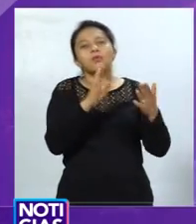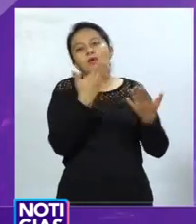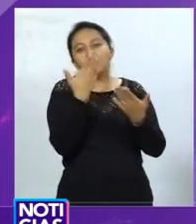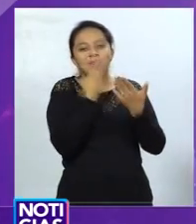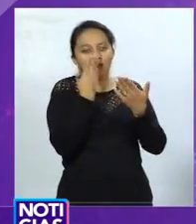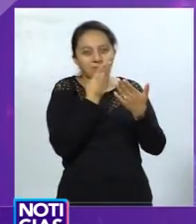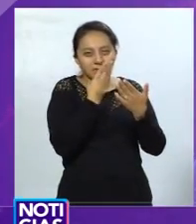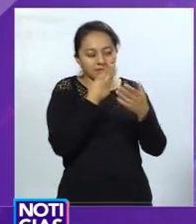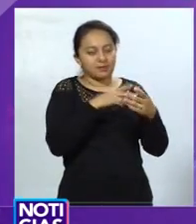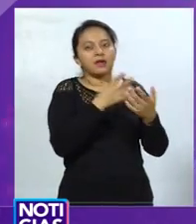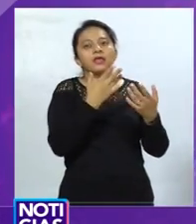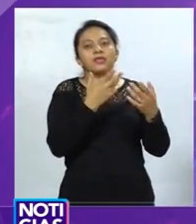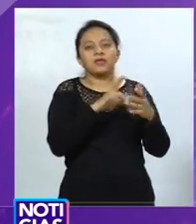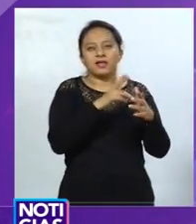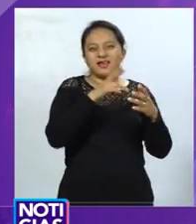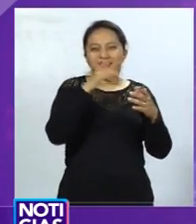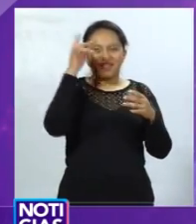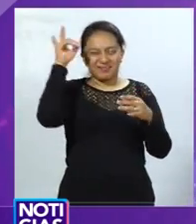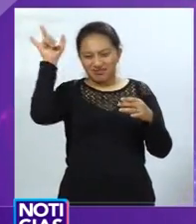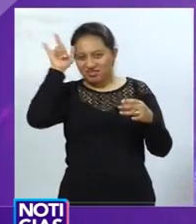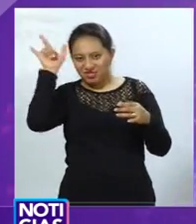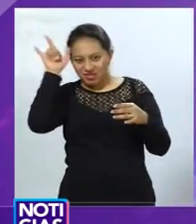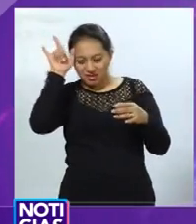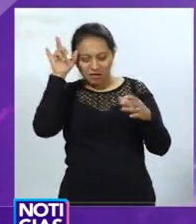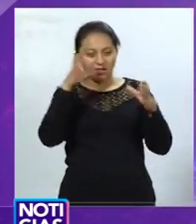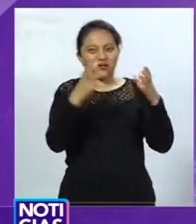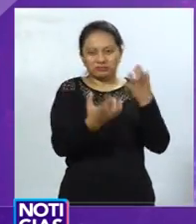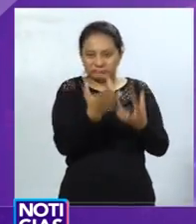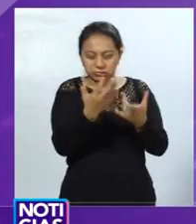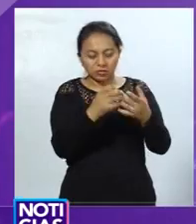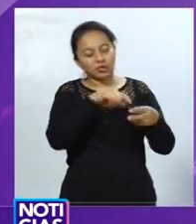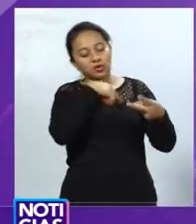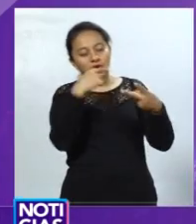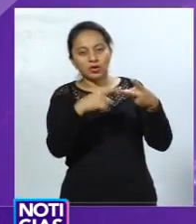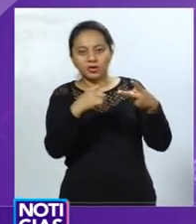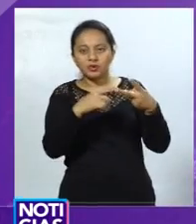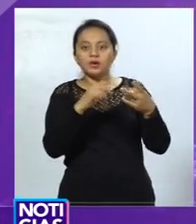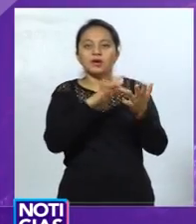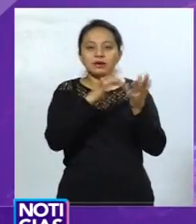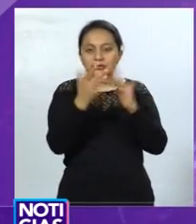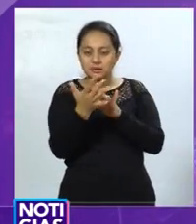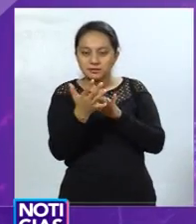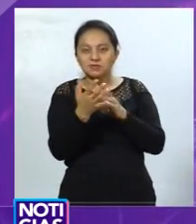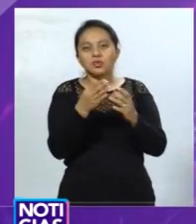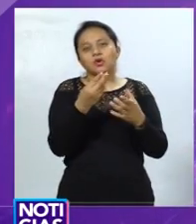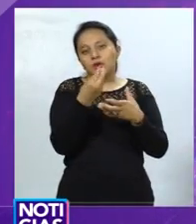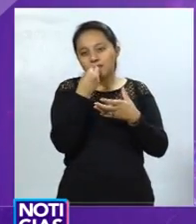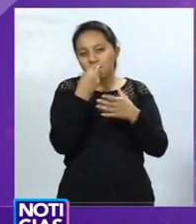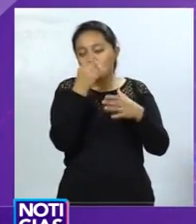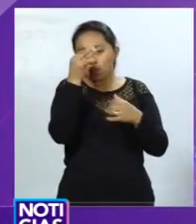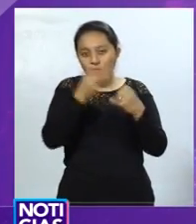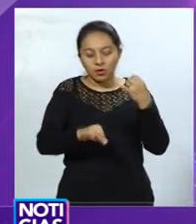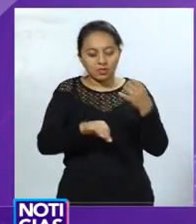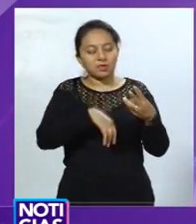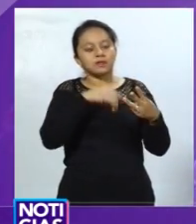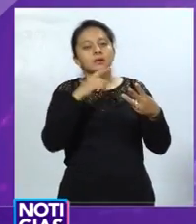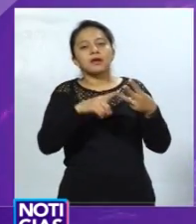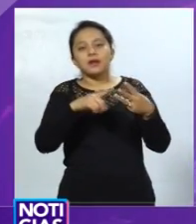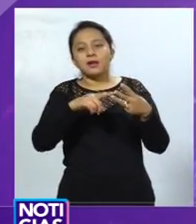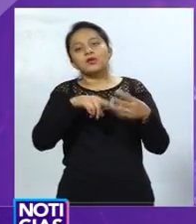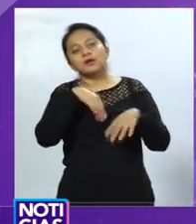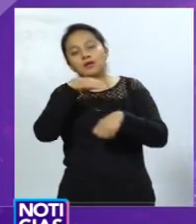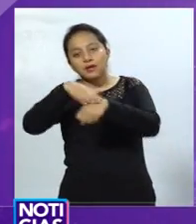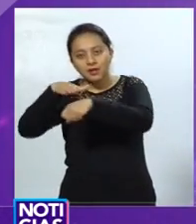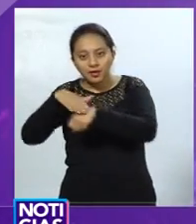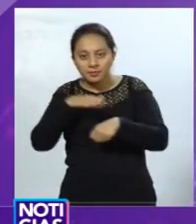anunciación, la posada, el arca de Noé y los reyes magos, y el nacimiento tradicional queretano estará en exhibición,